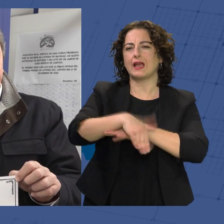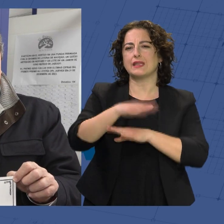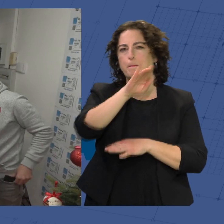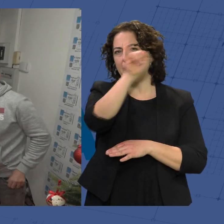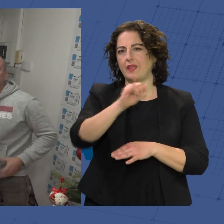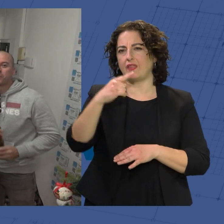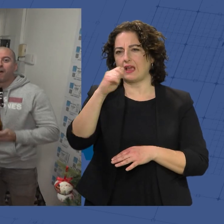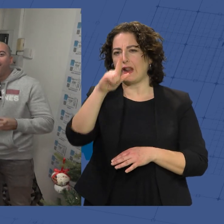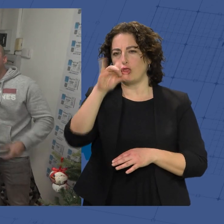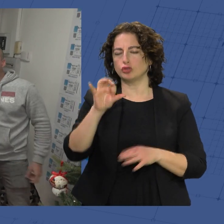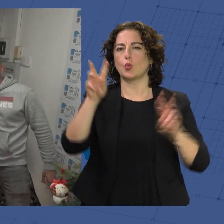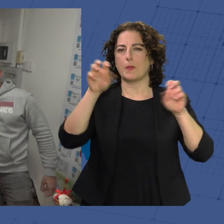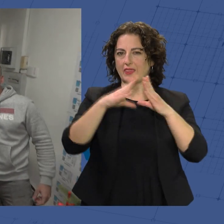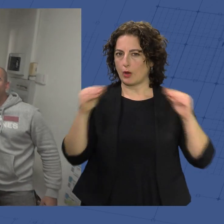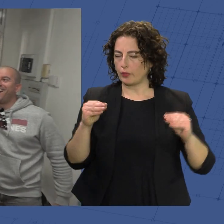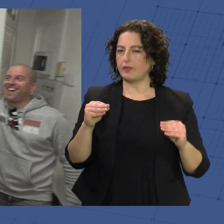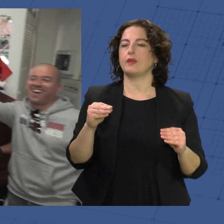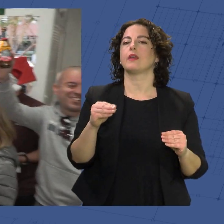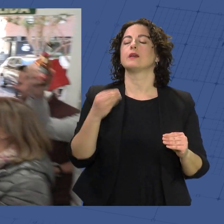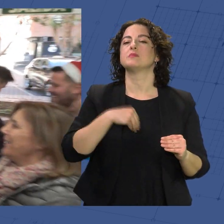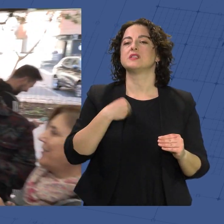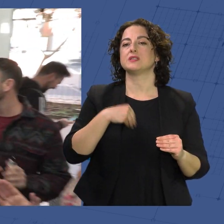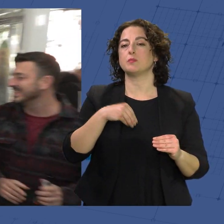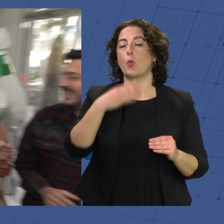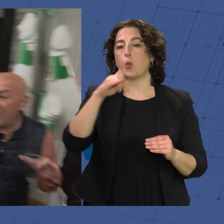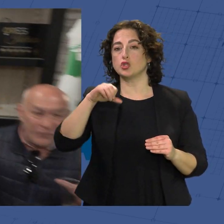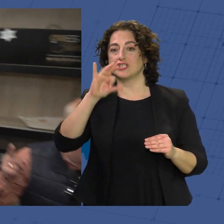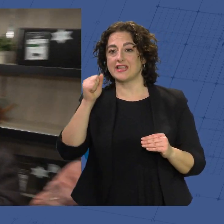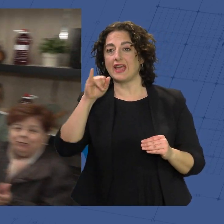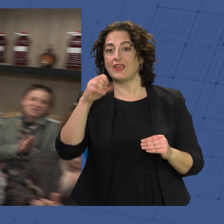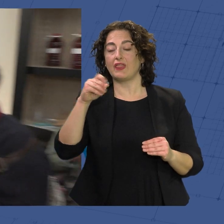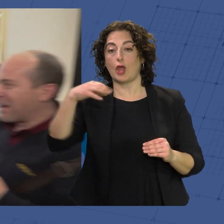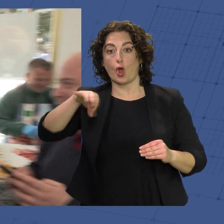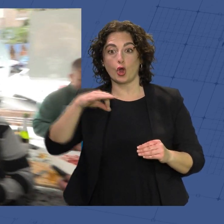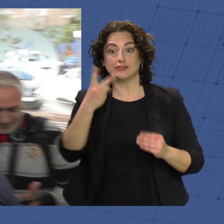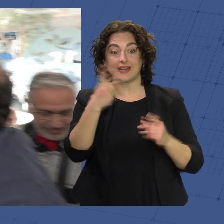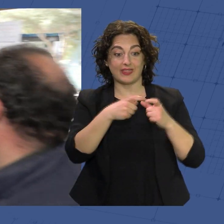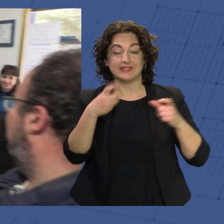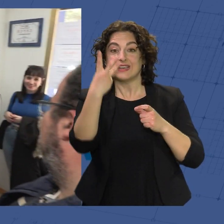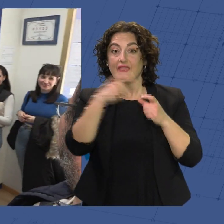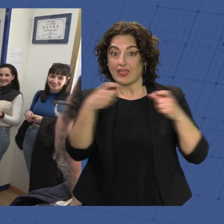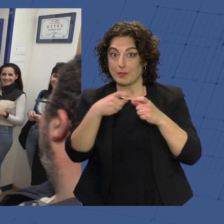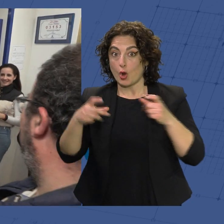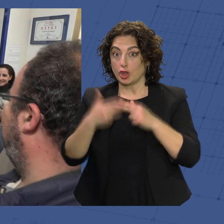Galdós, en Nueva Andalucía. El bonsai de oro que ha repartido tres décimos del gordo de la Lotería de Navidad de este año, el 88